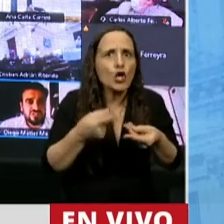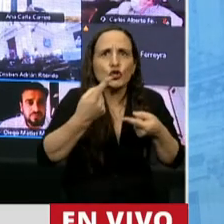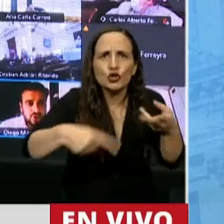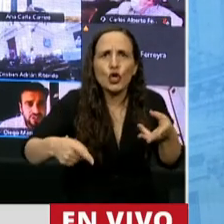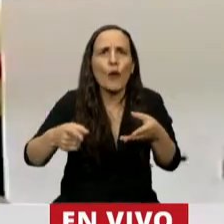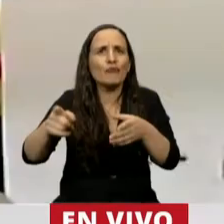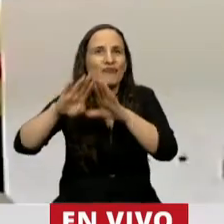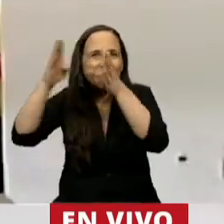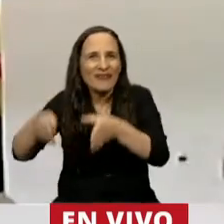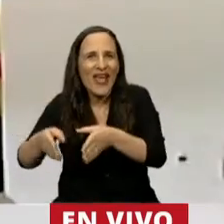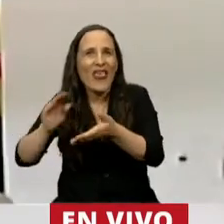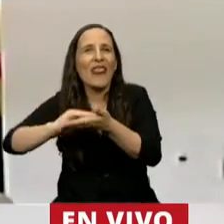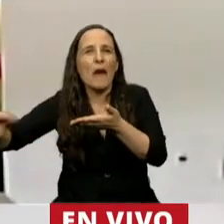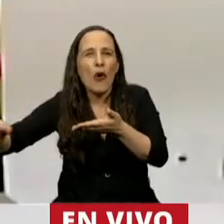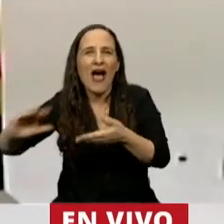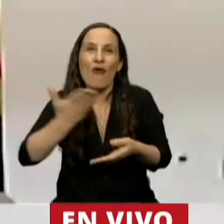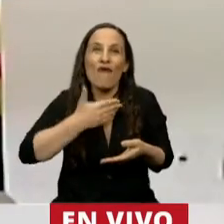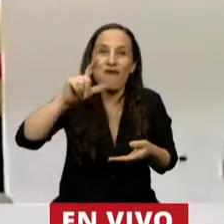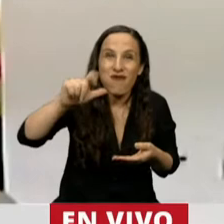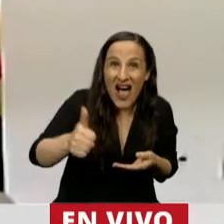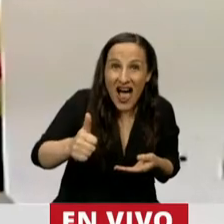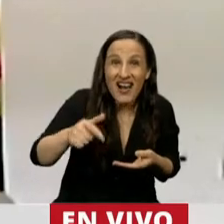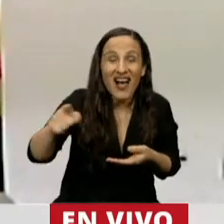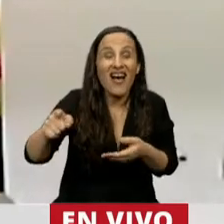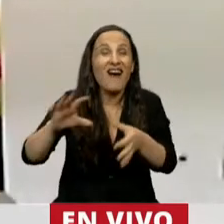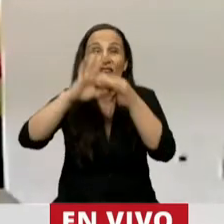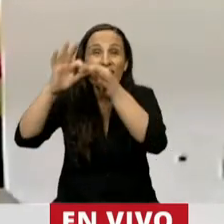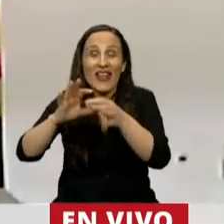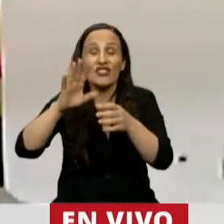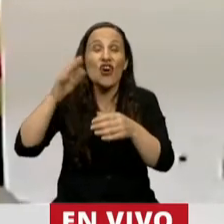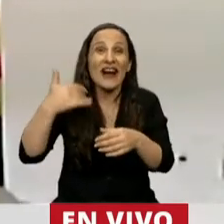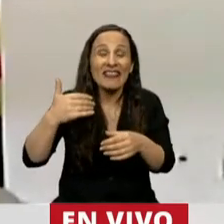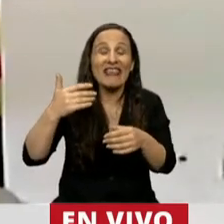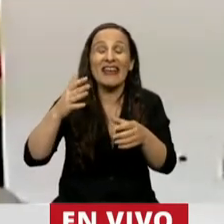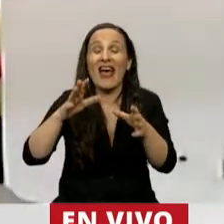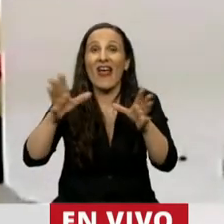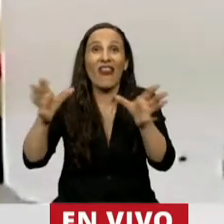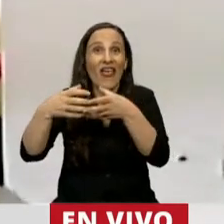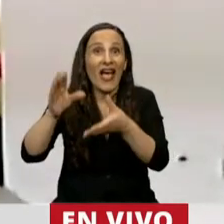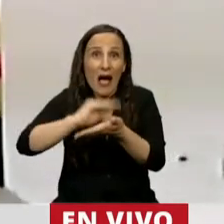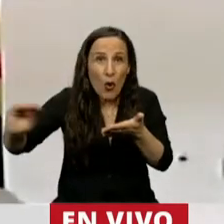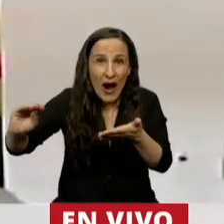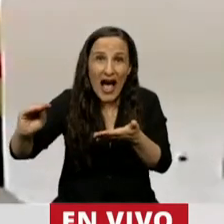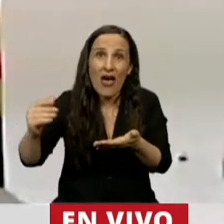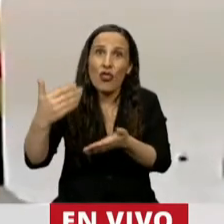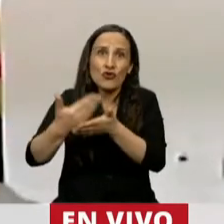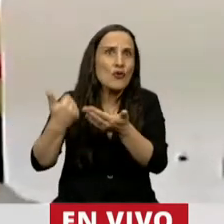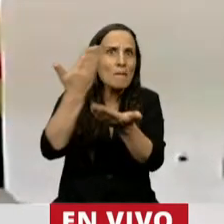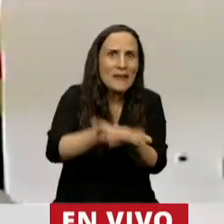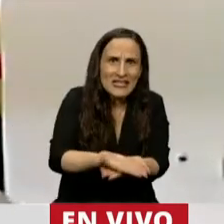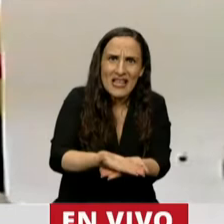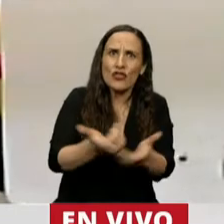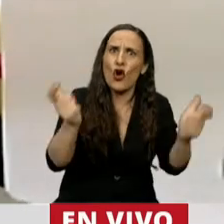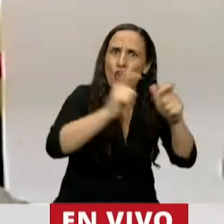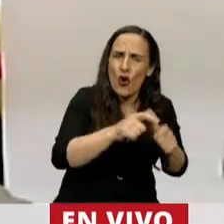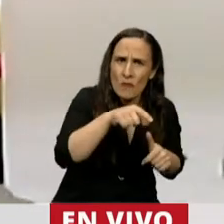colegios de abogados de la FACA, que es de la Federación Argentina del Colegio de Abogados, que presentó una nota a la presidencia de la Cámara de la Presidencia